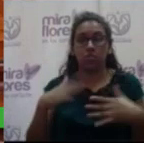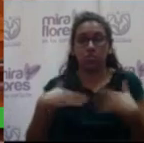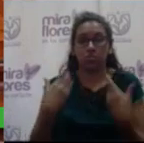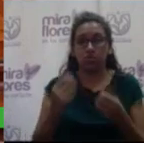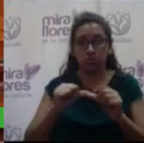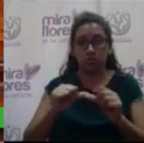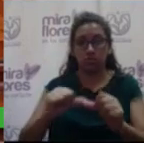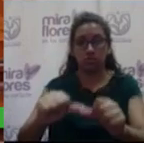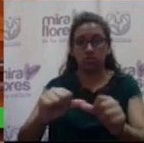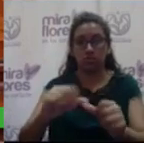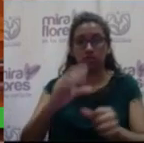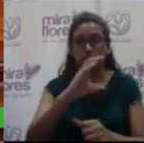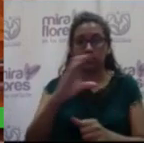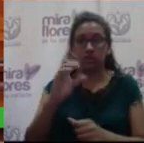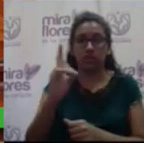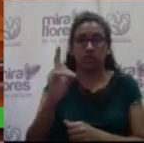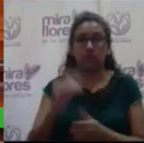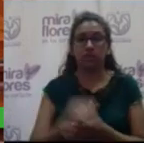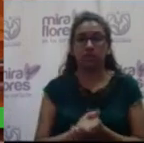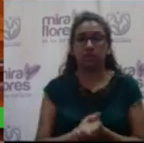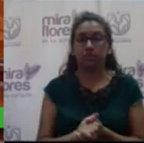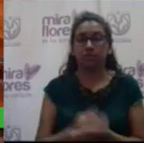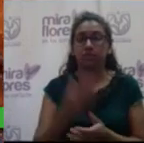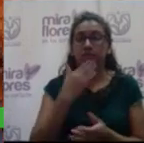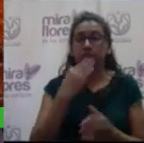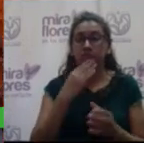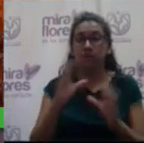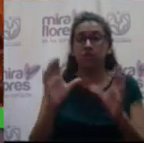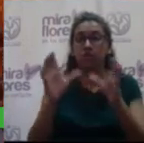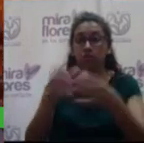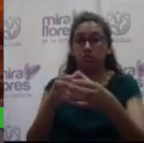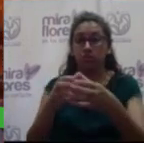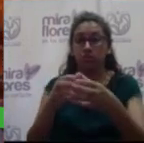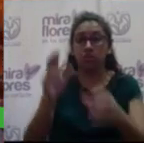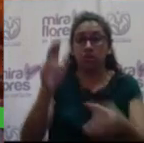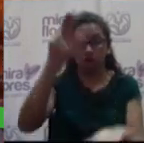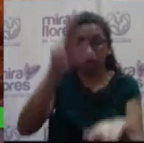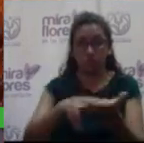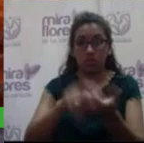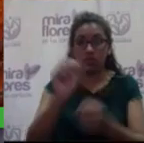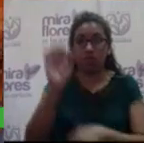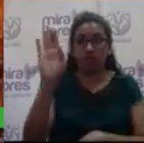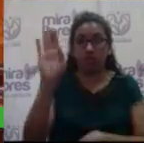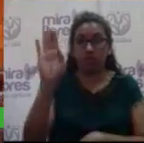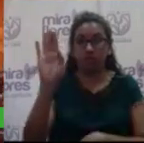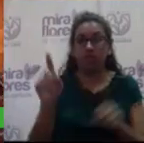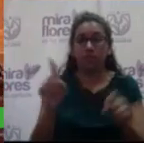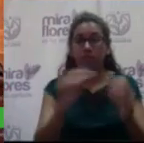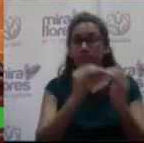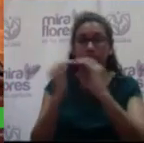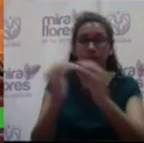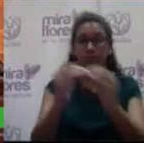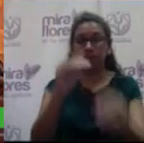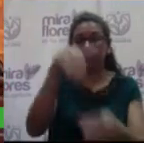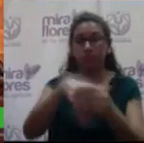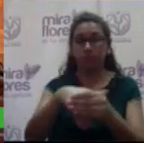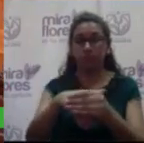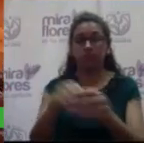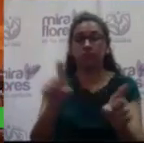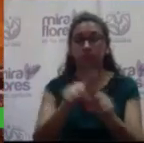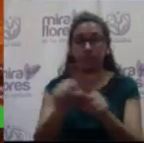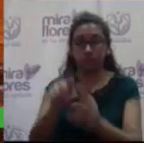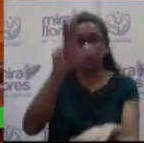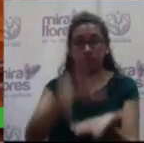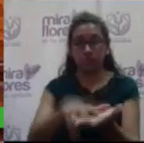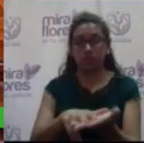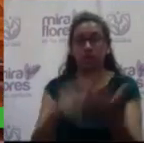tema del CCLD. Aquellos miembros del consejo que estén a favor, sírvanse a expresarlo en señal de conformidad. Se aprueba por unanimidad de votos también